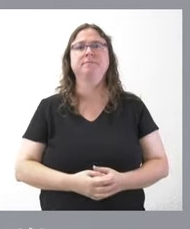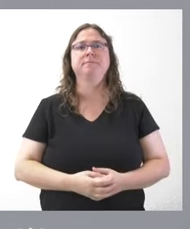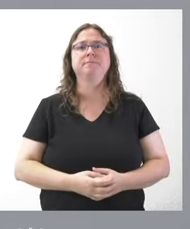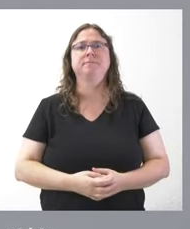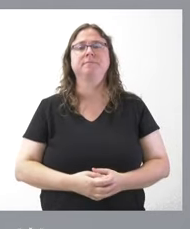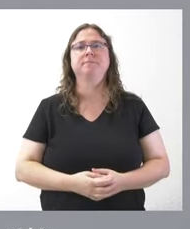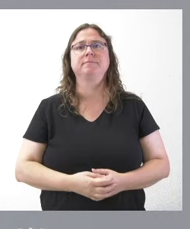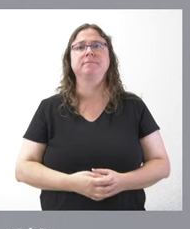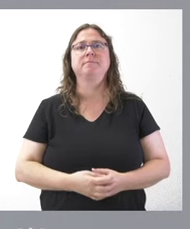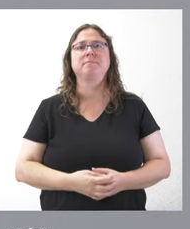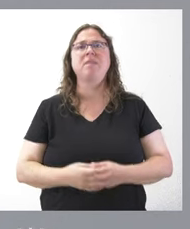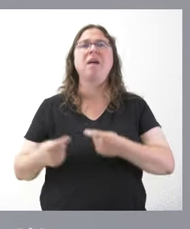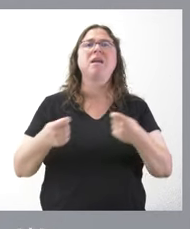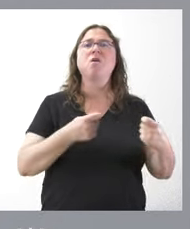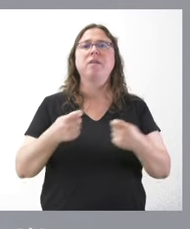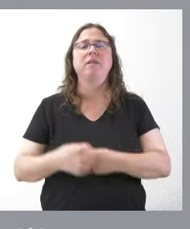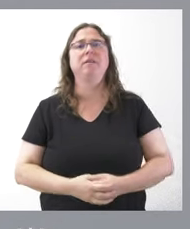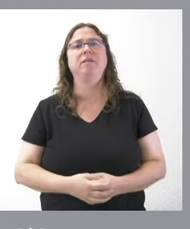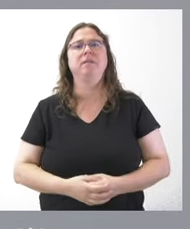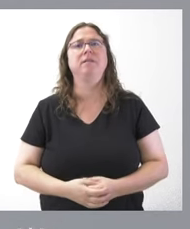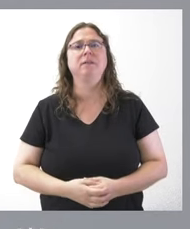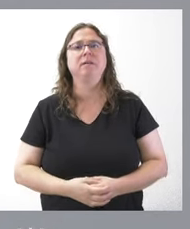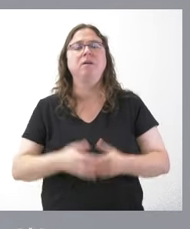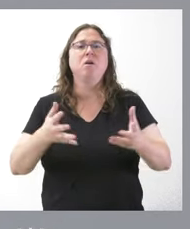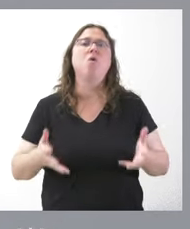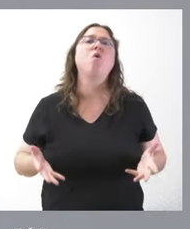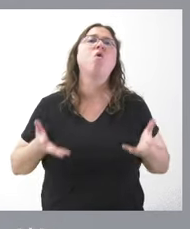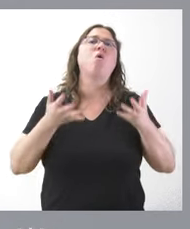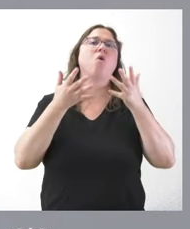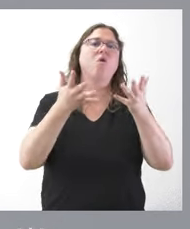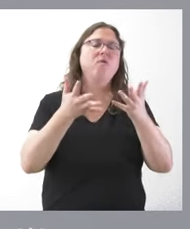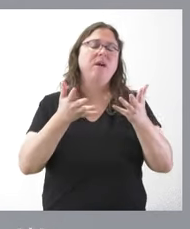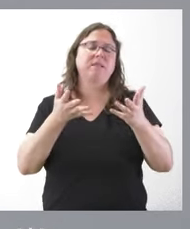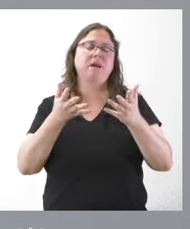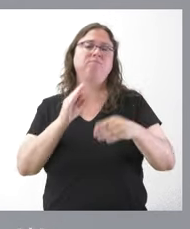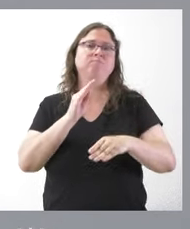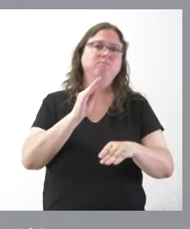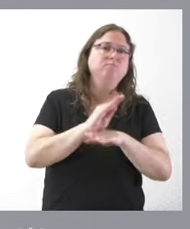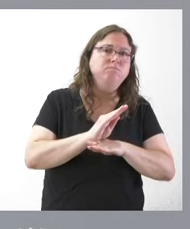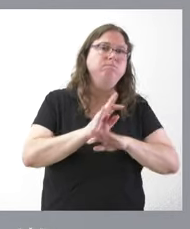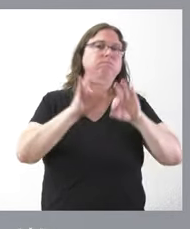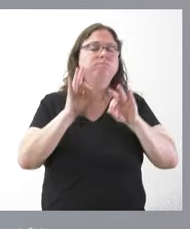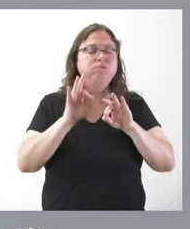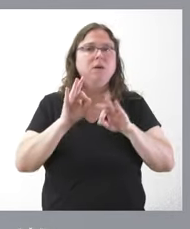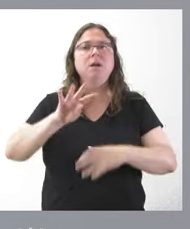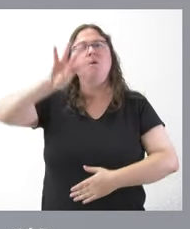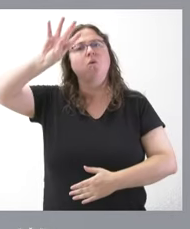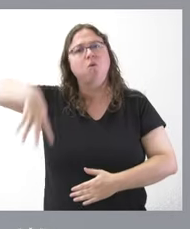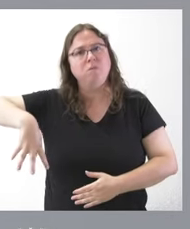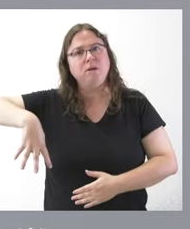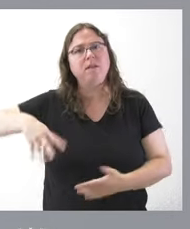que exista esta posibilidad de oferta de una financiación a la carta de una comunidad autónoma